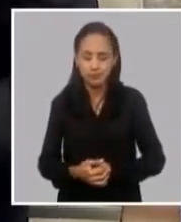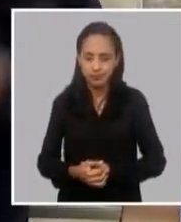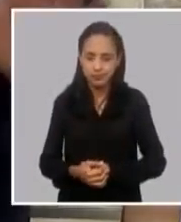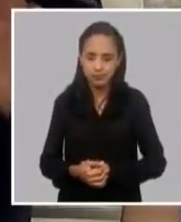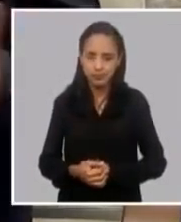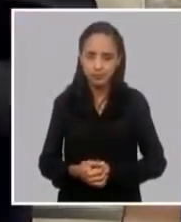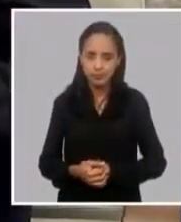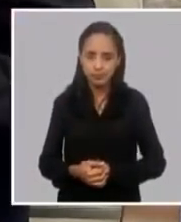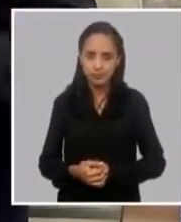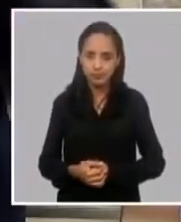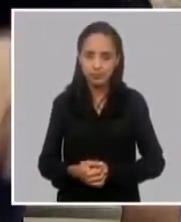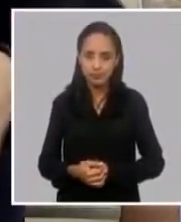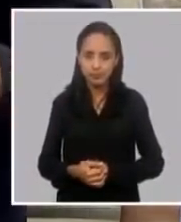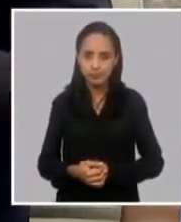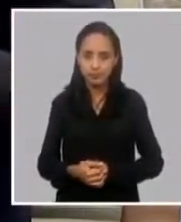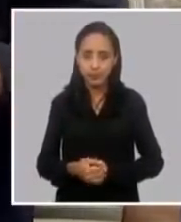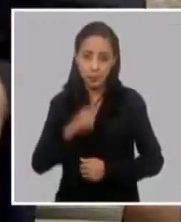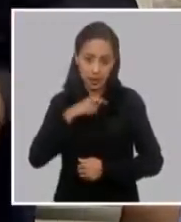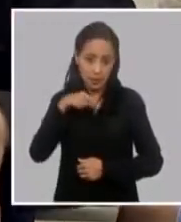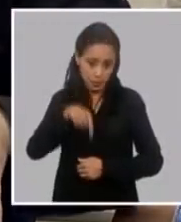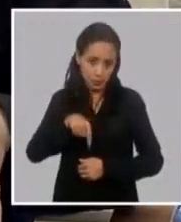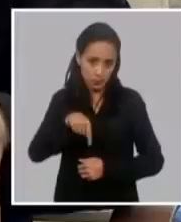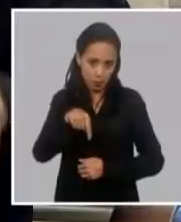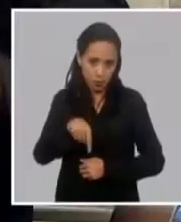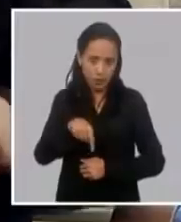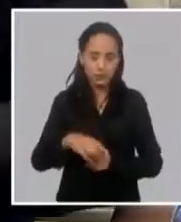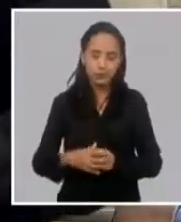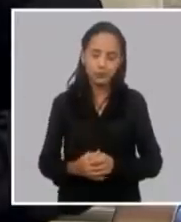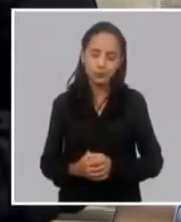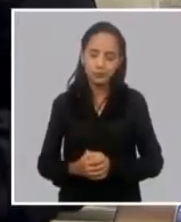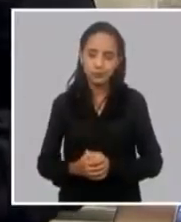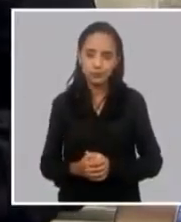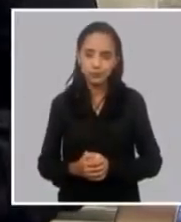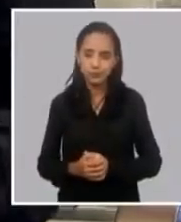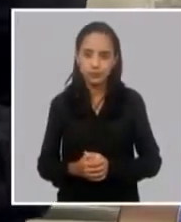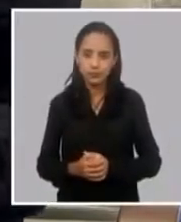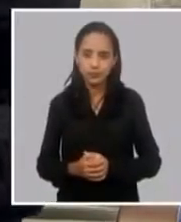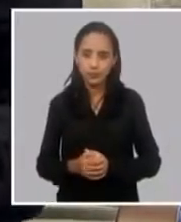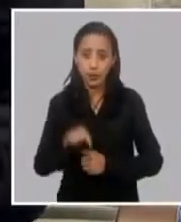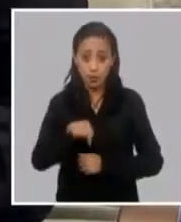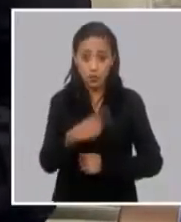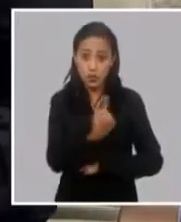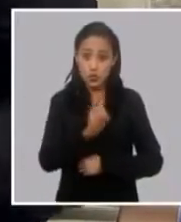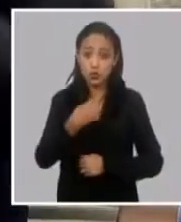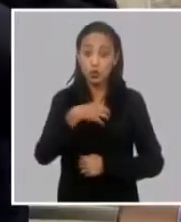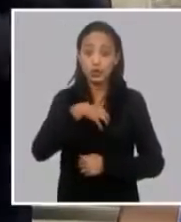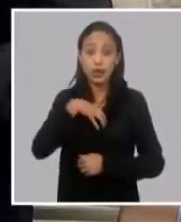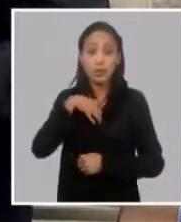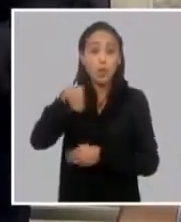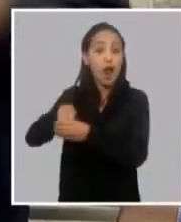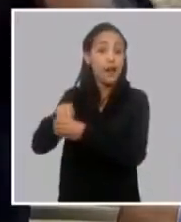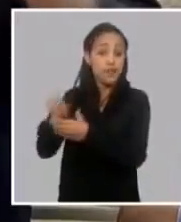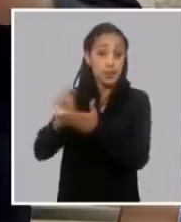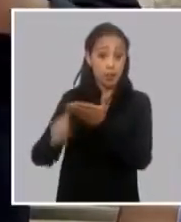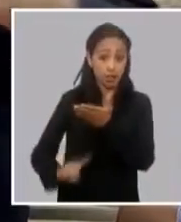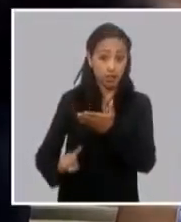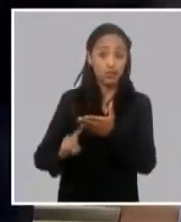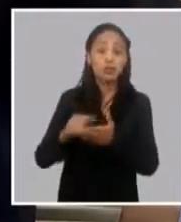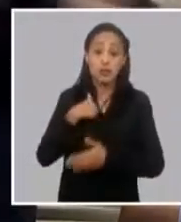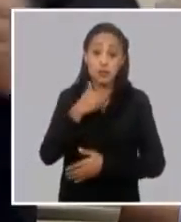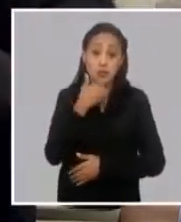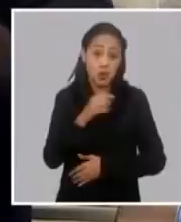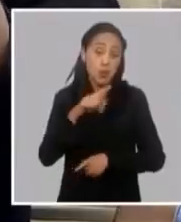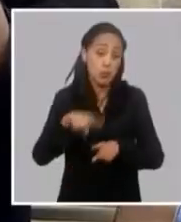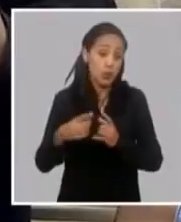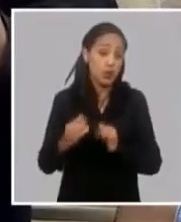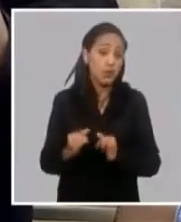Ahora, para poner un ejemplo, el día de hoy, exactamente el día de hoy, hoy nosotros tenemos una reserva, hoy afortunadamente a